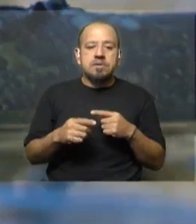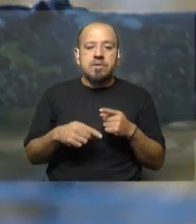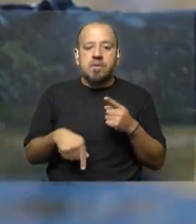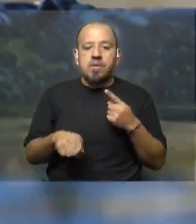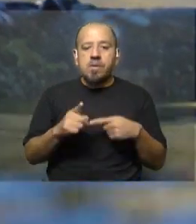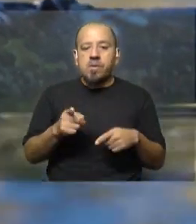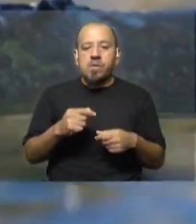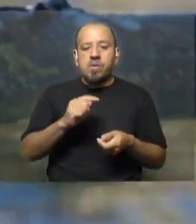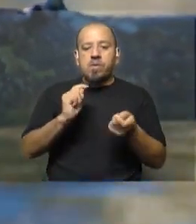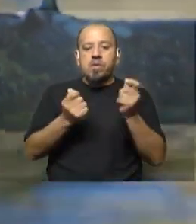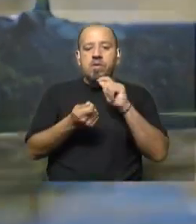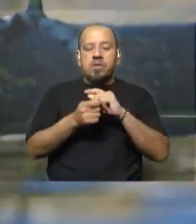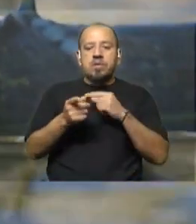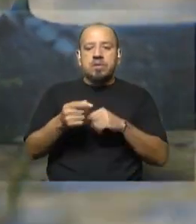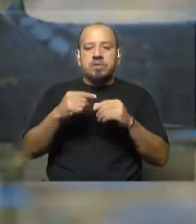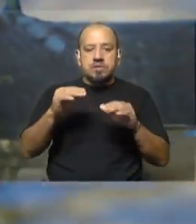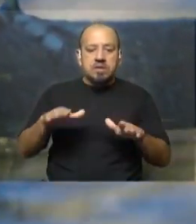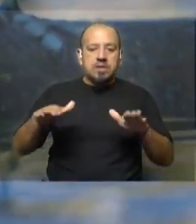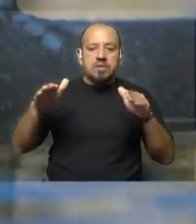los cambios en las abundancias de aves.